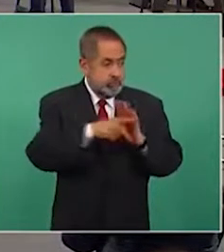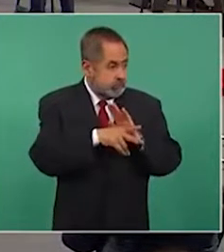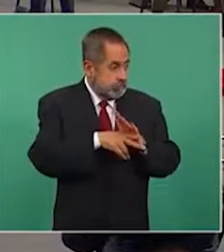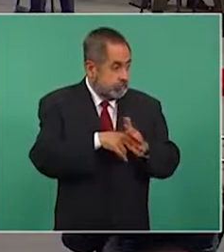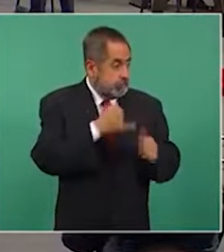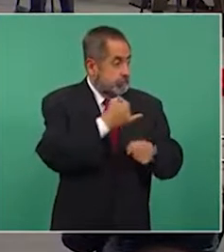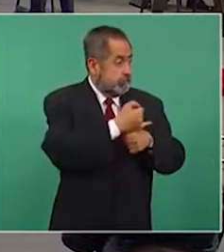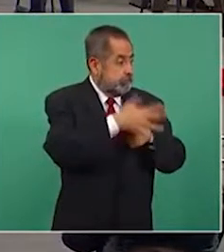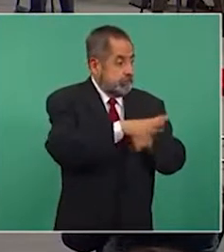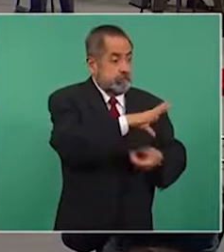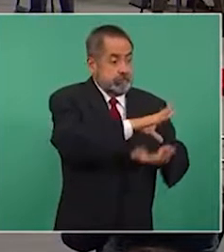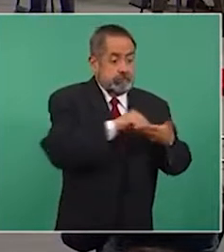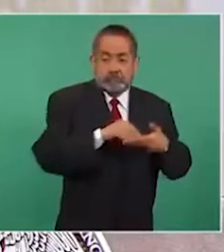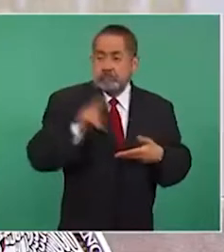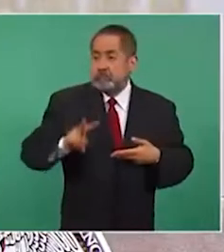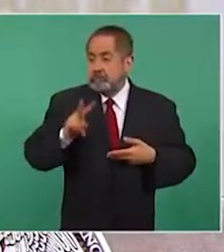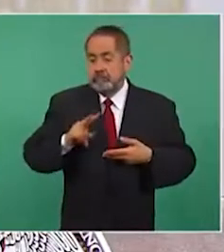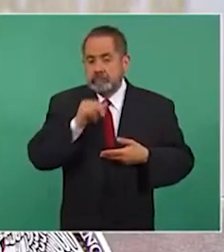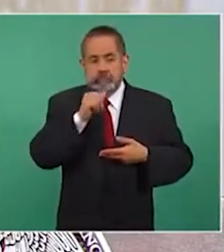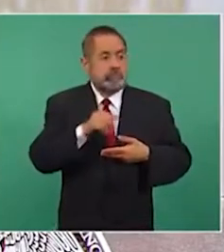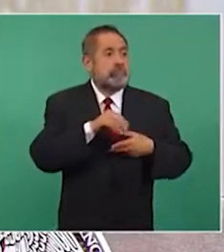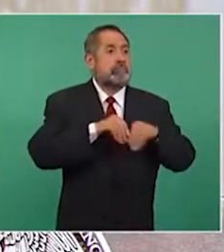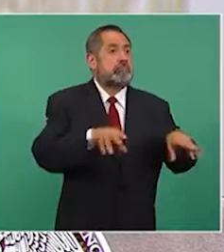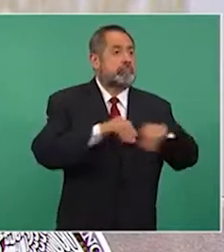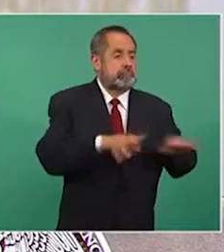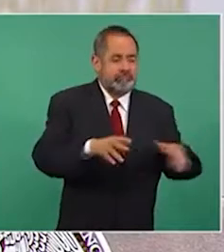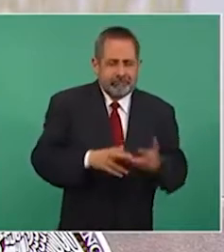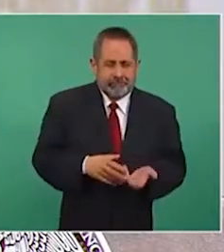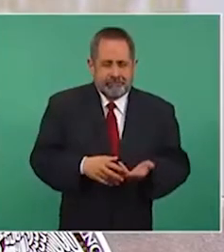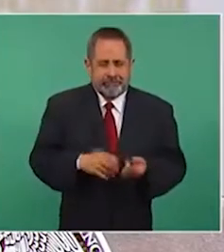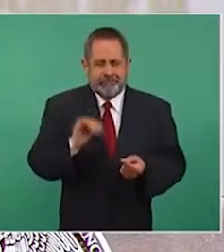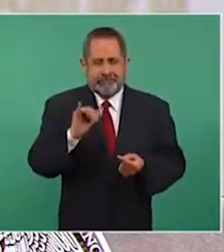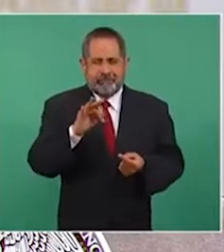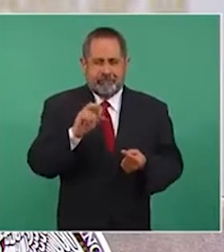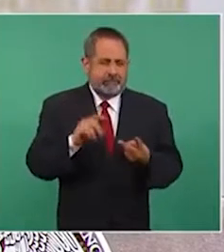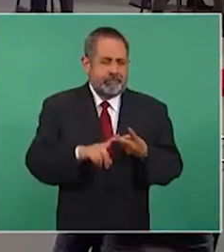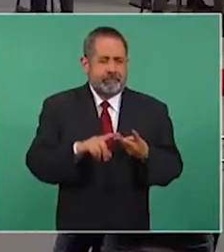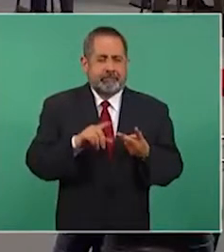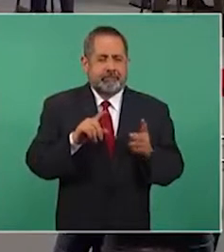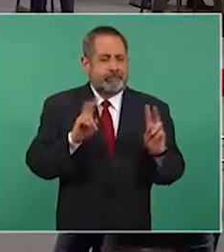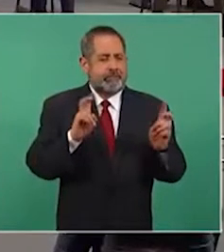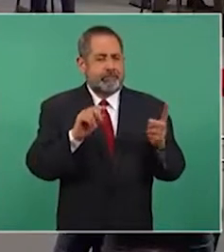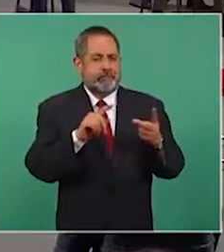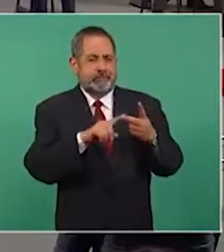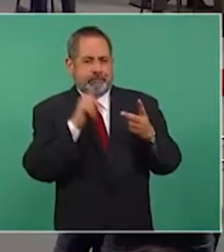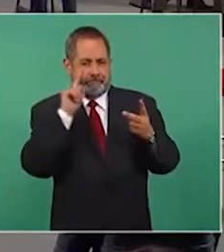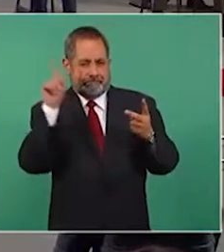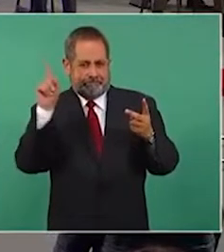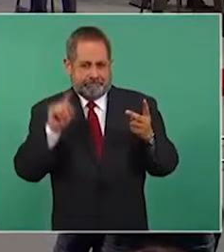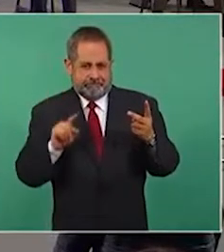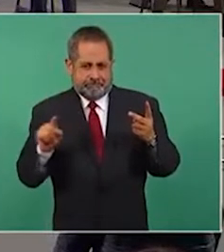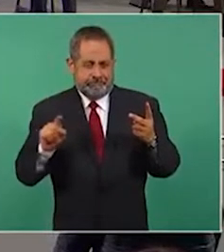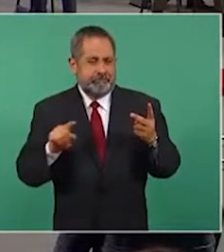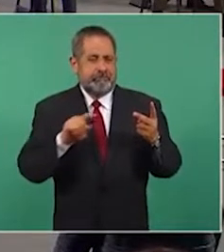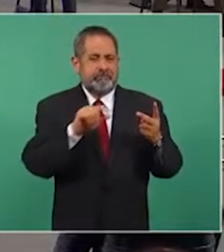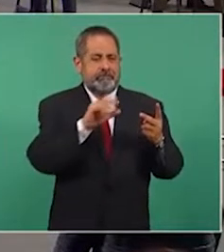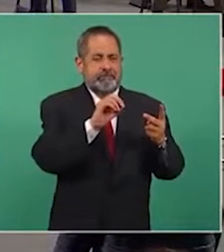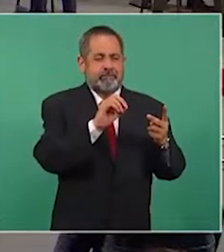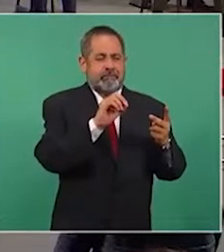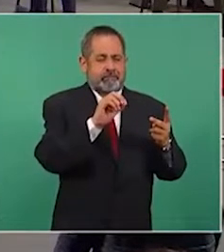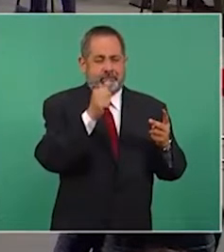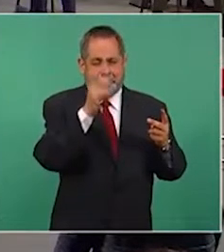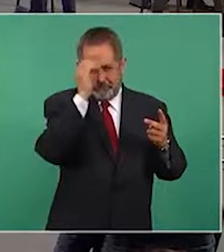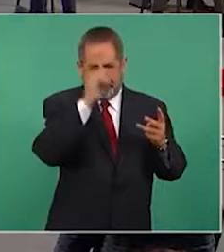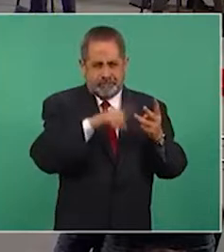información sin verificar. Aquí vemos Infobae, La Otra Opinión, Debate, Mural y